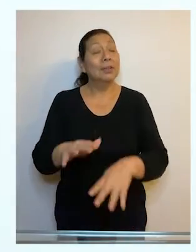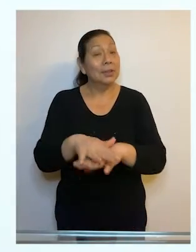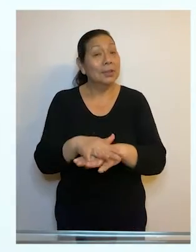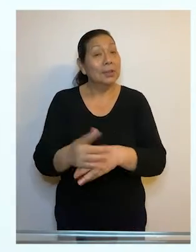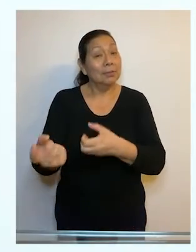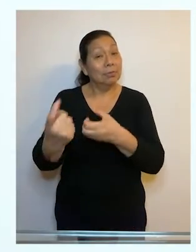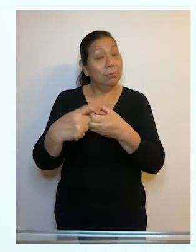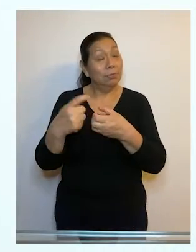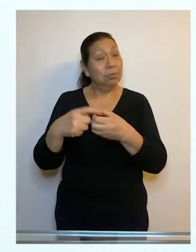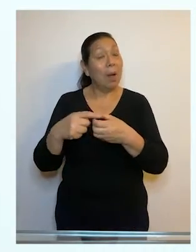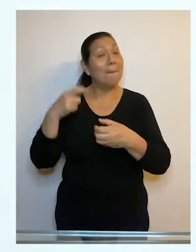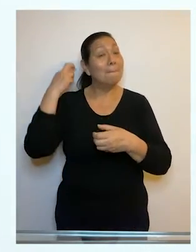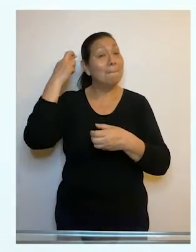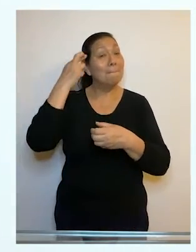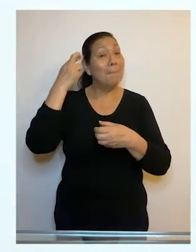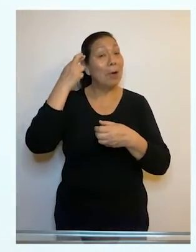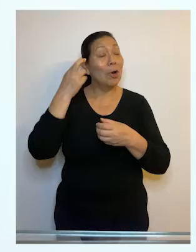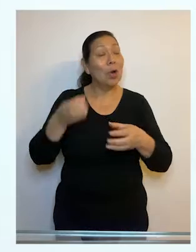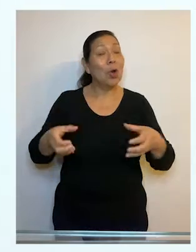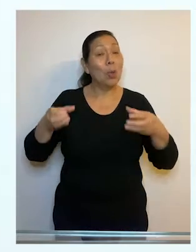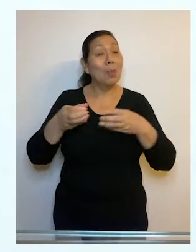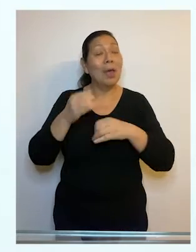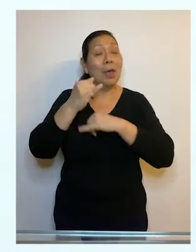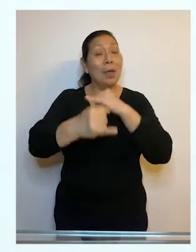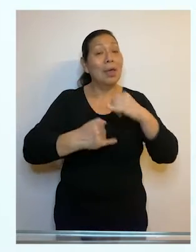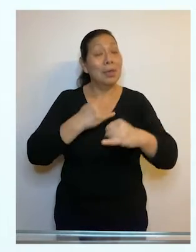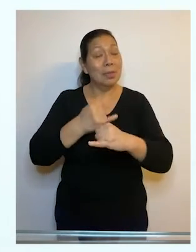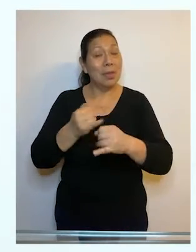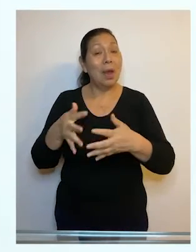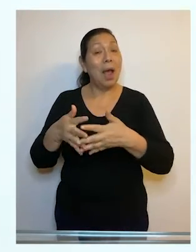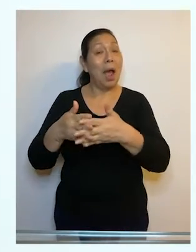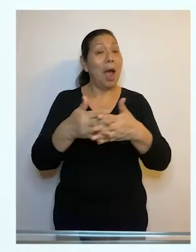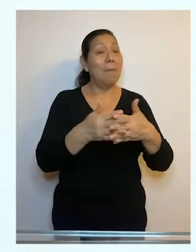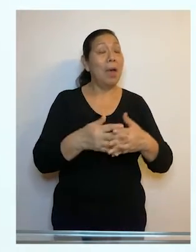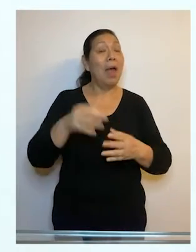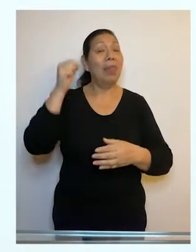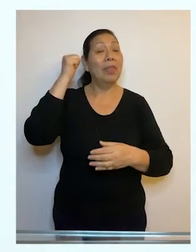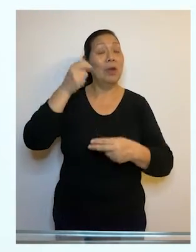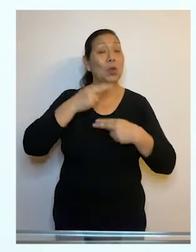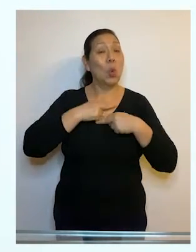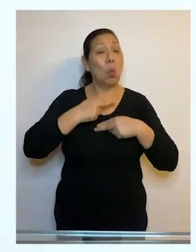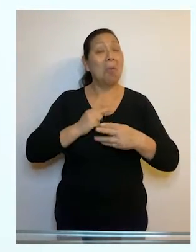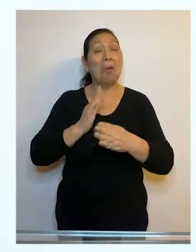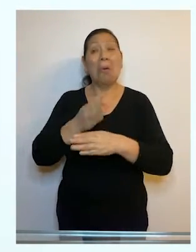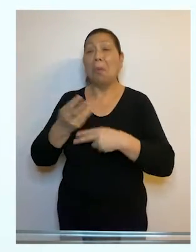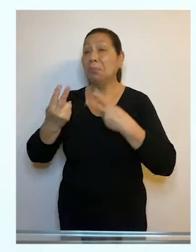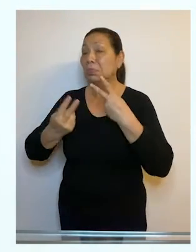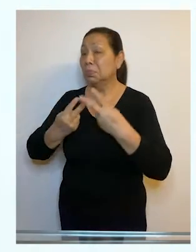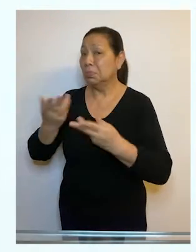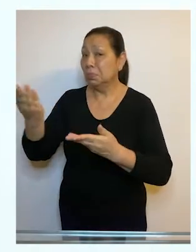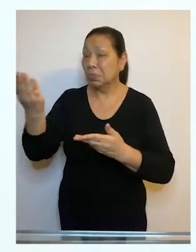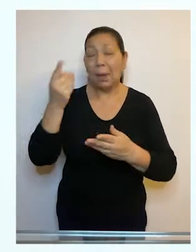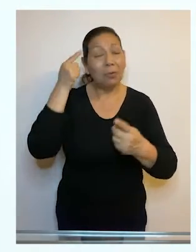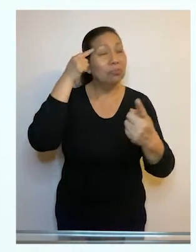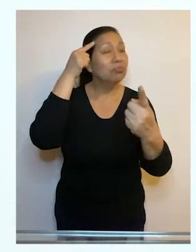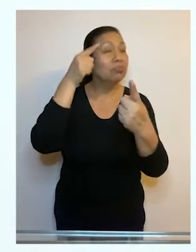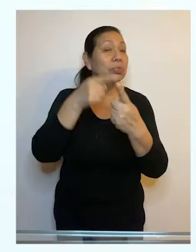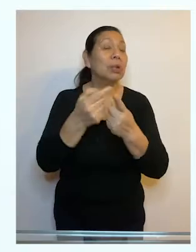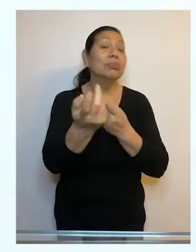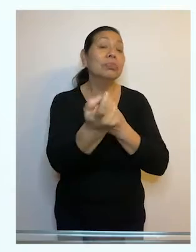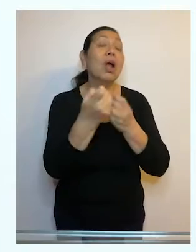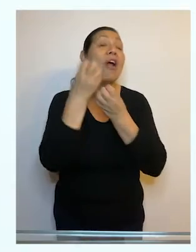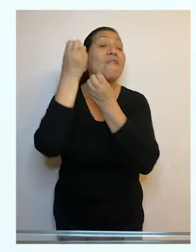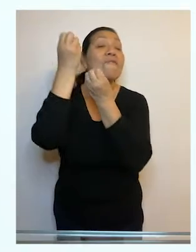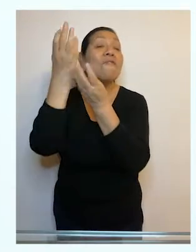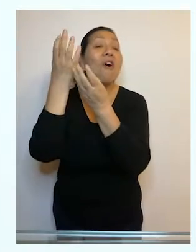Debido a la coyuntura política de nuestro país, la Comisión Interamericana de Derechos Humanos visitó al Tribunal Constitucional con el objetivo